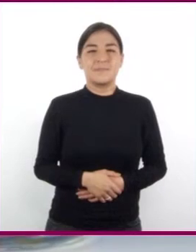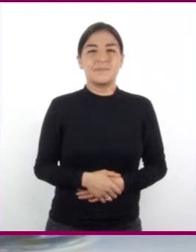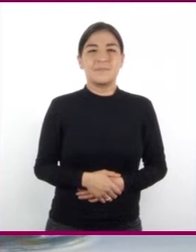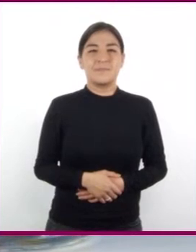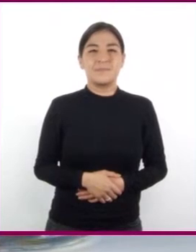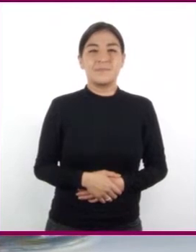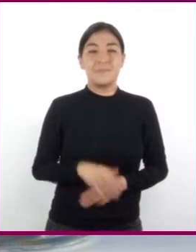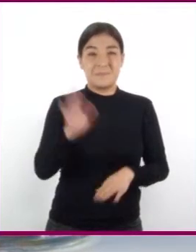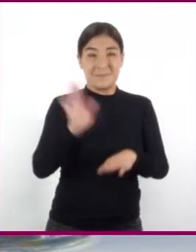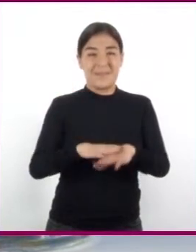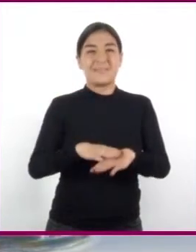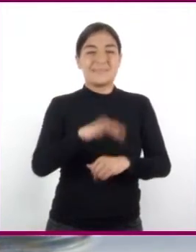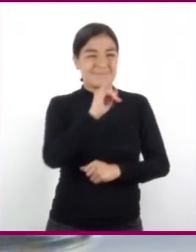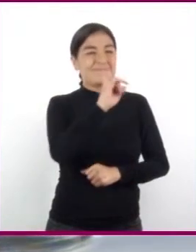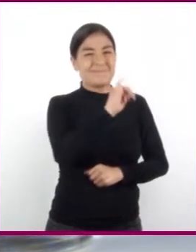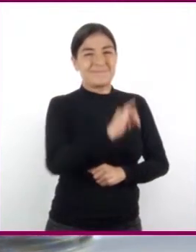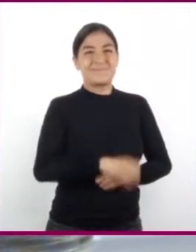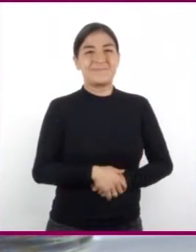¿Más? Sí.